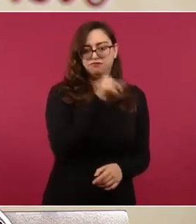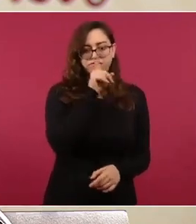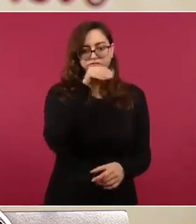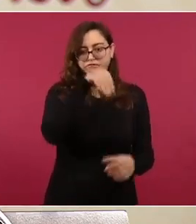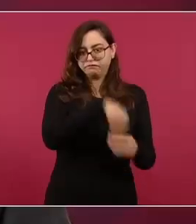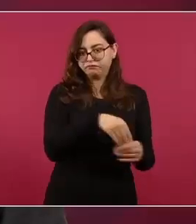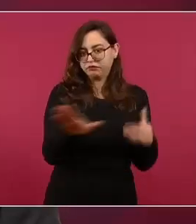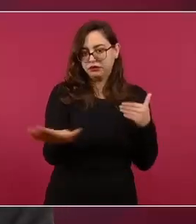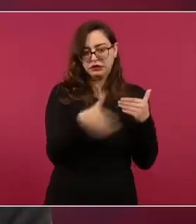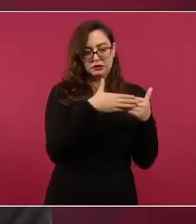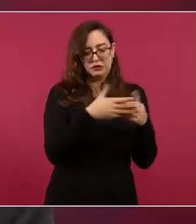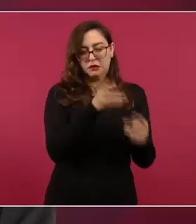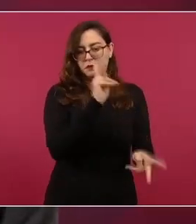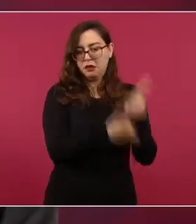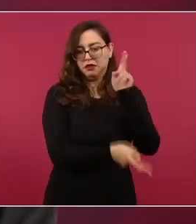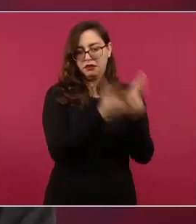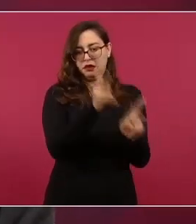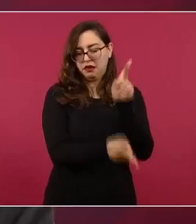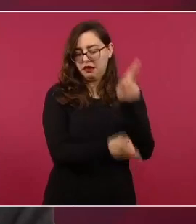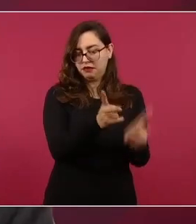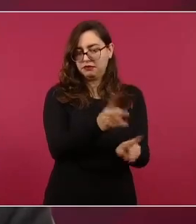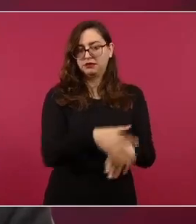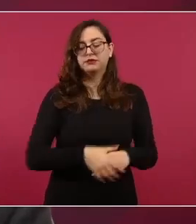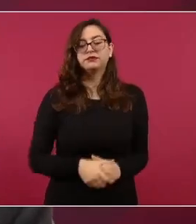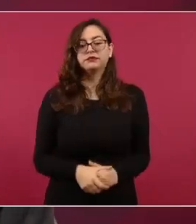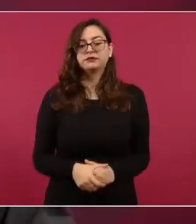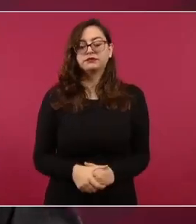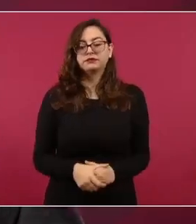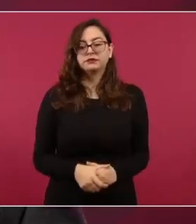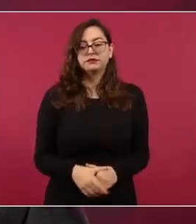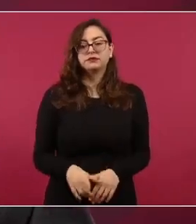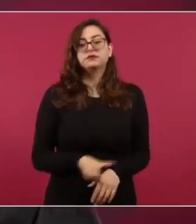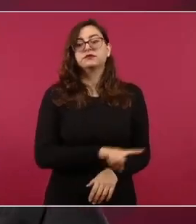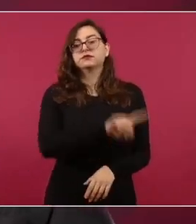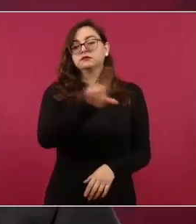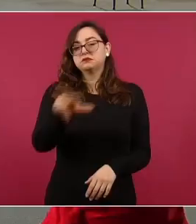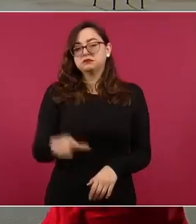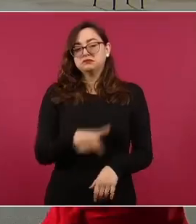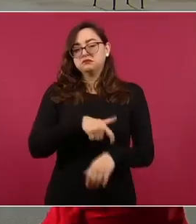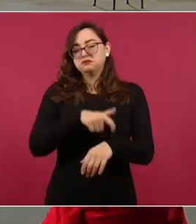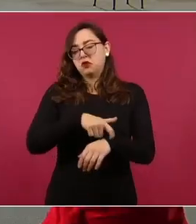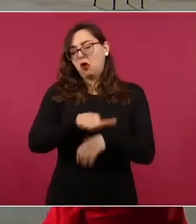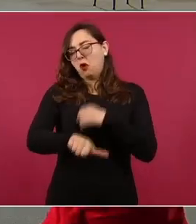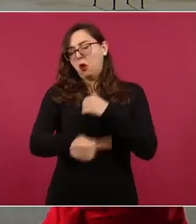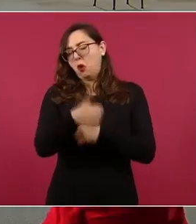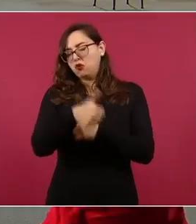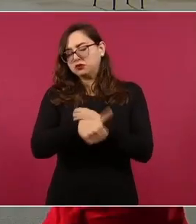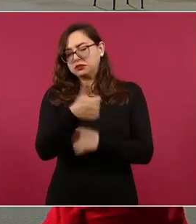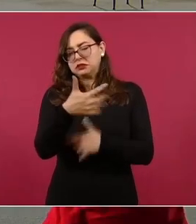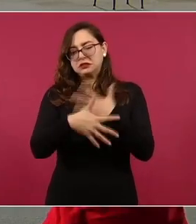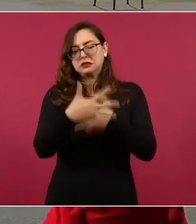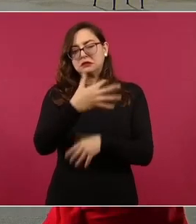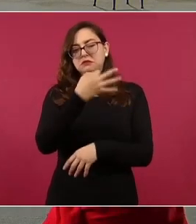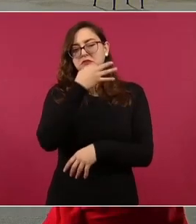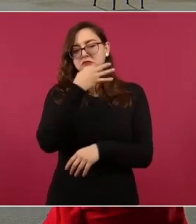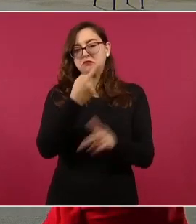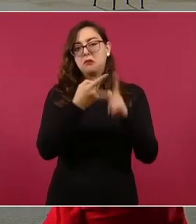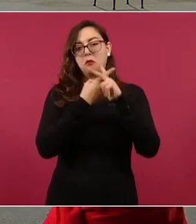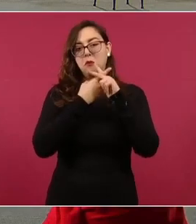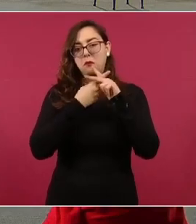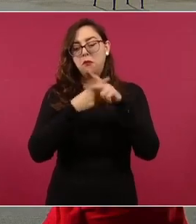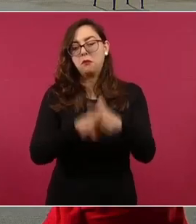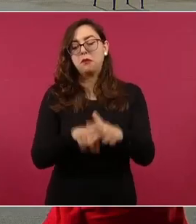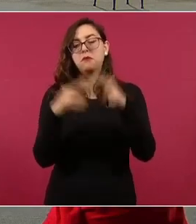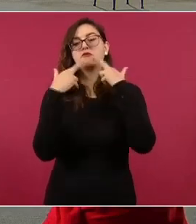Biden el día lunes. Pasada las once y cuarto de la mañana se inicia la bilateral México